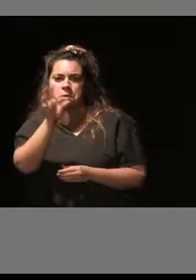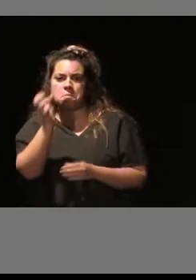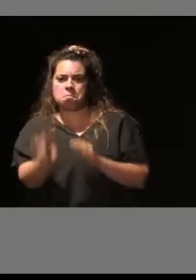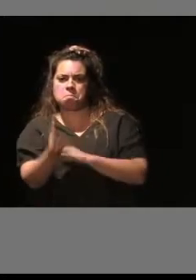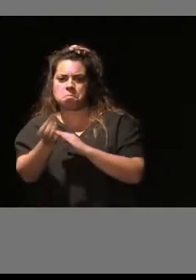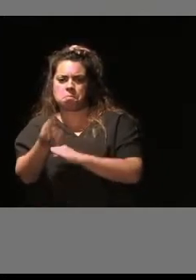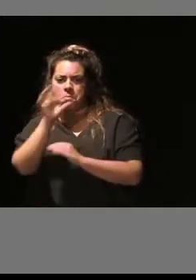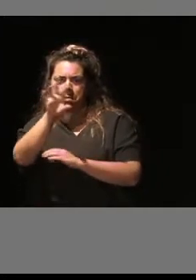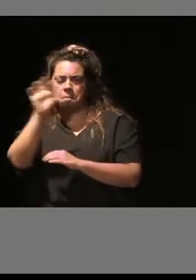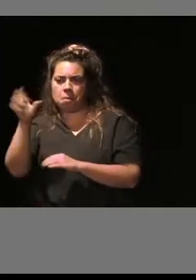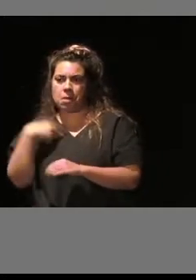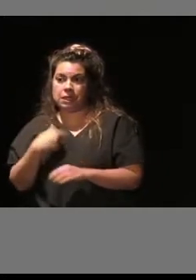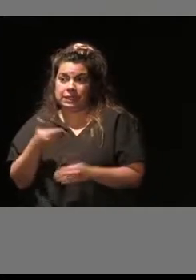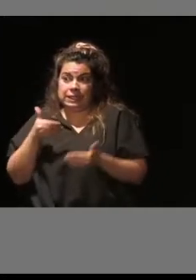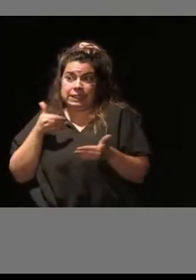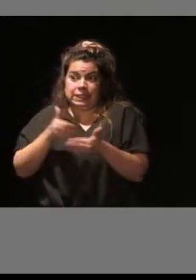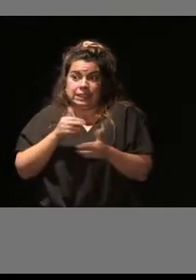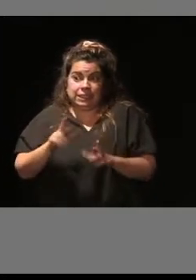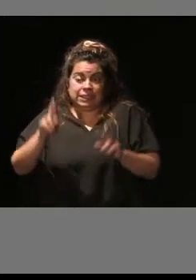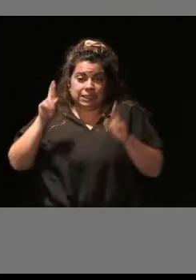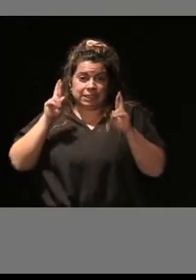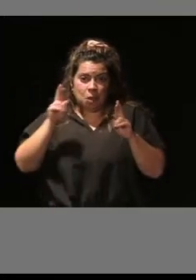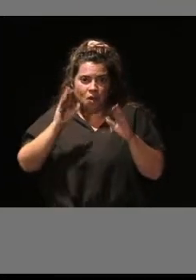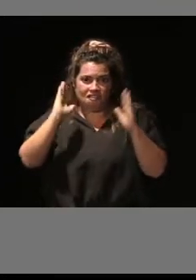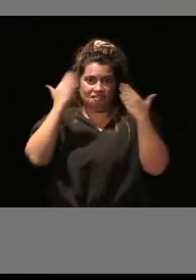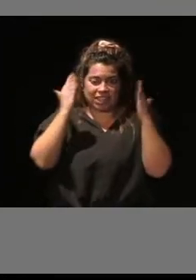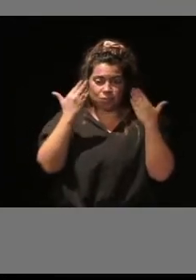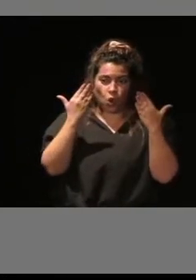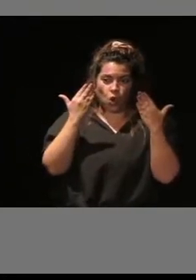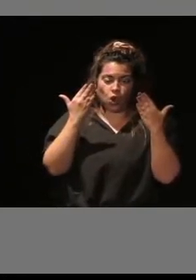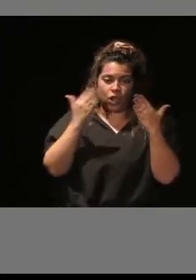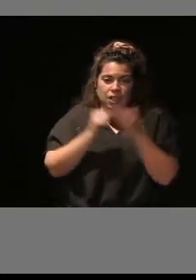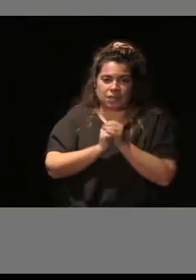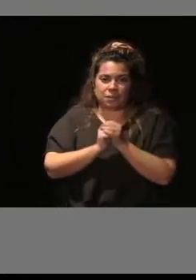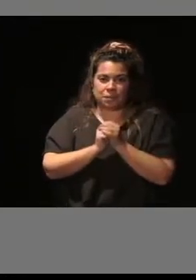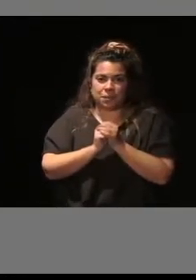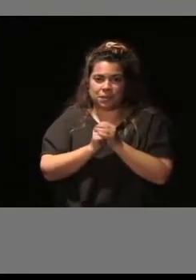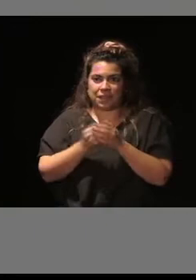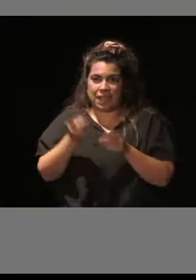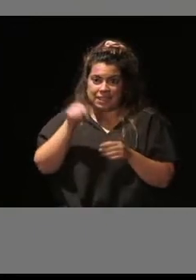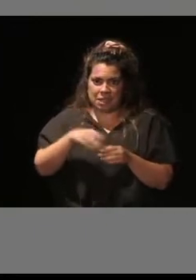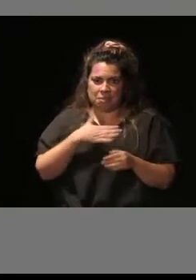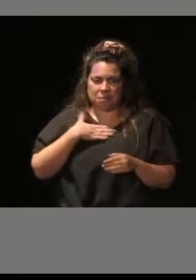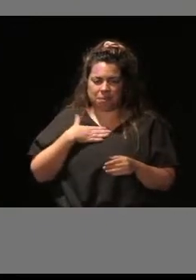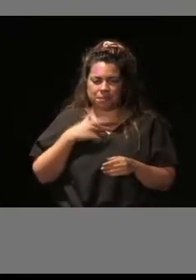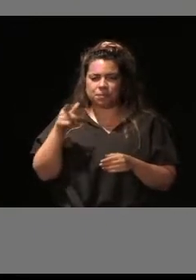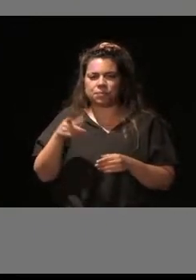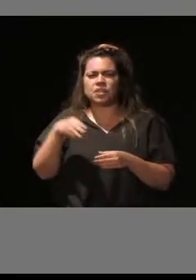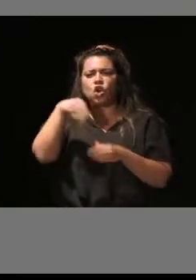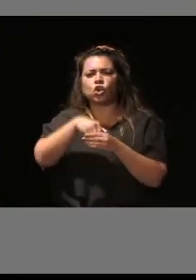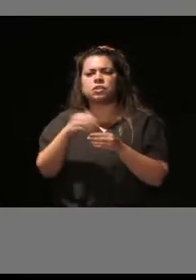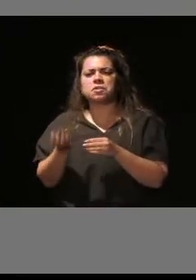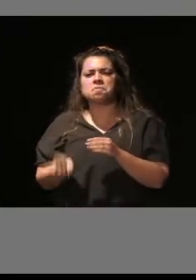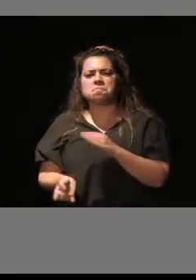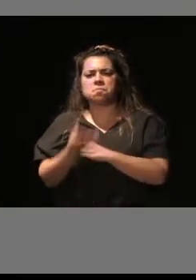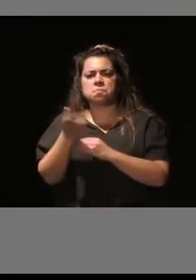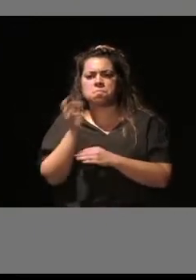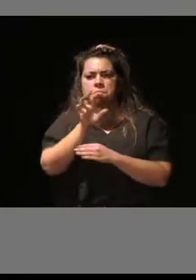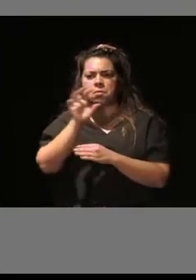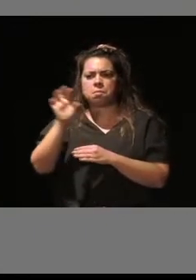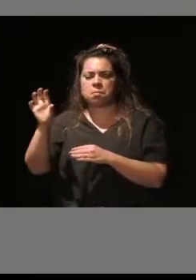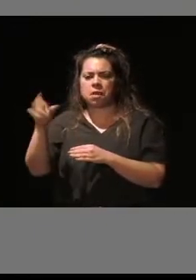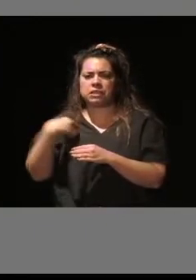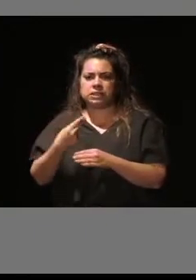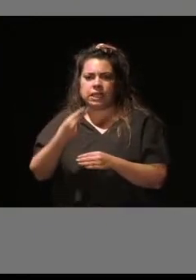próximamente esperamos también hacerlo en Facebook y en YouTube. Bueno, aquí pues colgamos contenidos también de especial